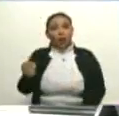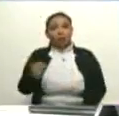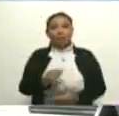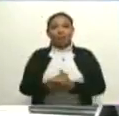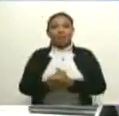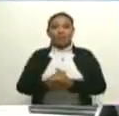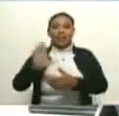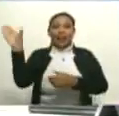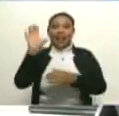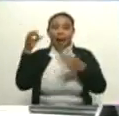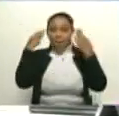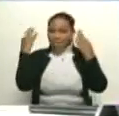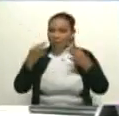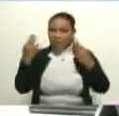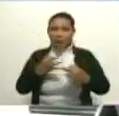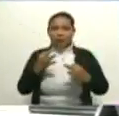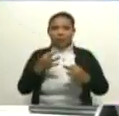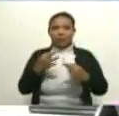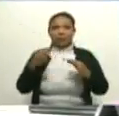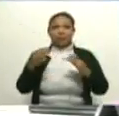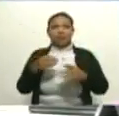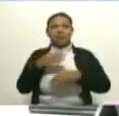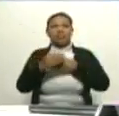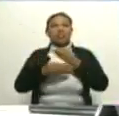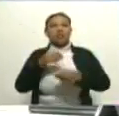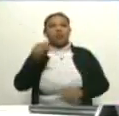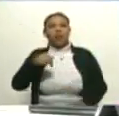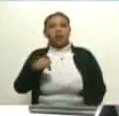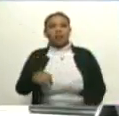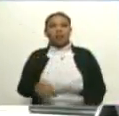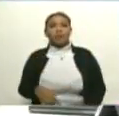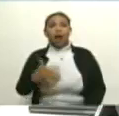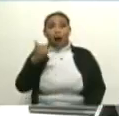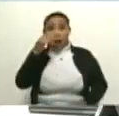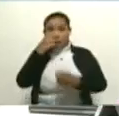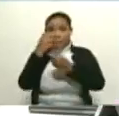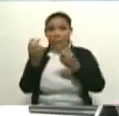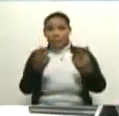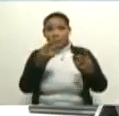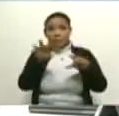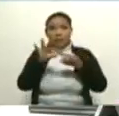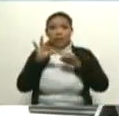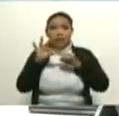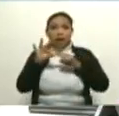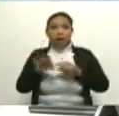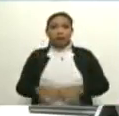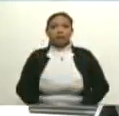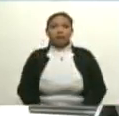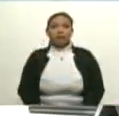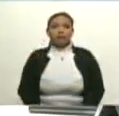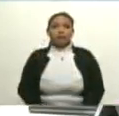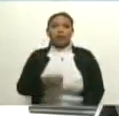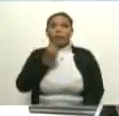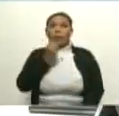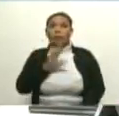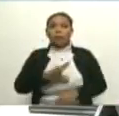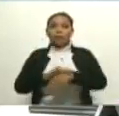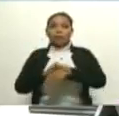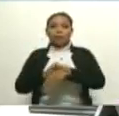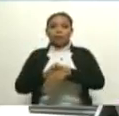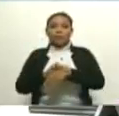Caraqueño, caraqueño de pura cepa. Aquí hicimos... Tenemos un invitado especial, ¿verdad? Bueno, doctor Mauricio,